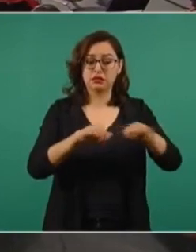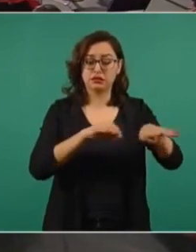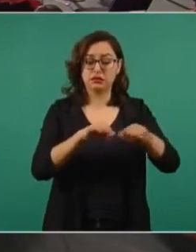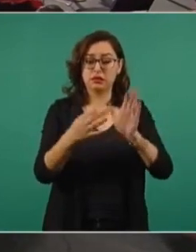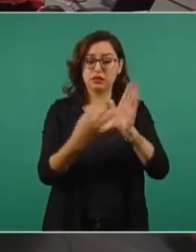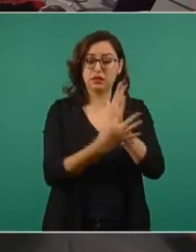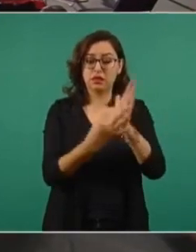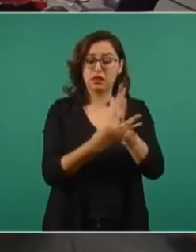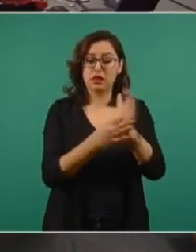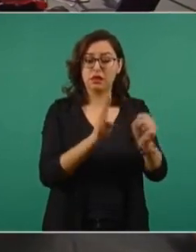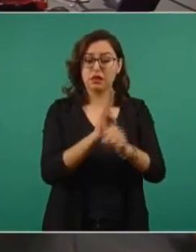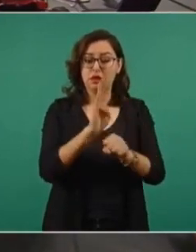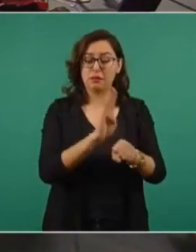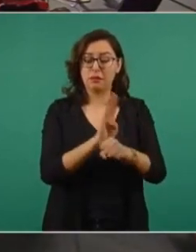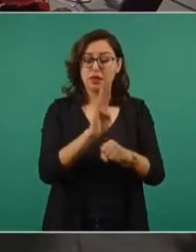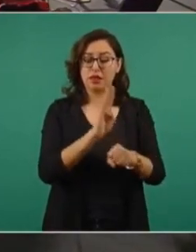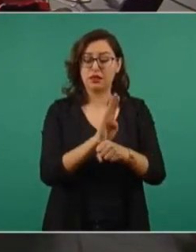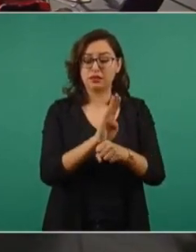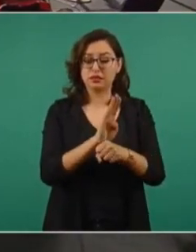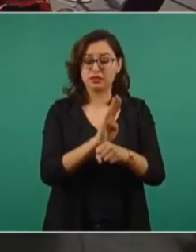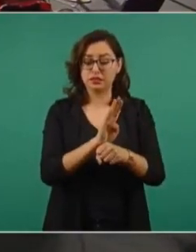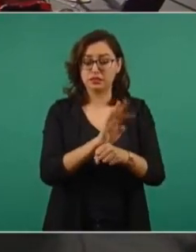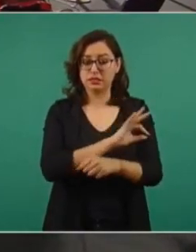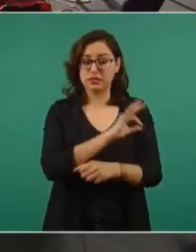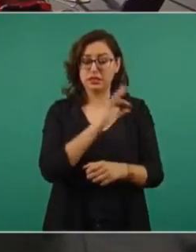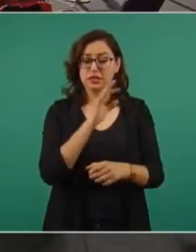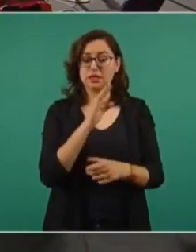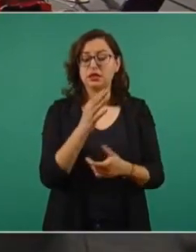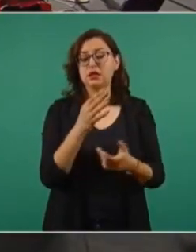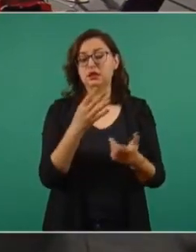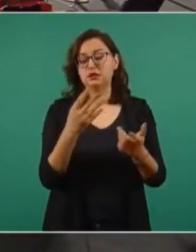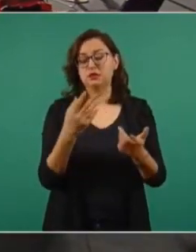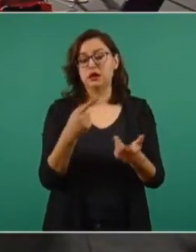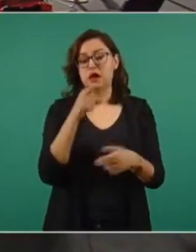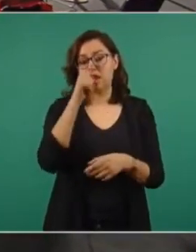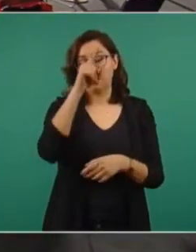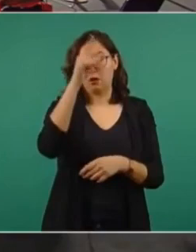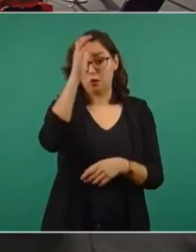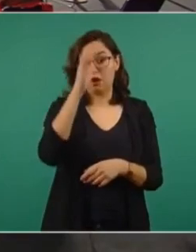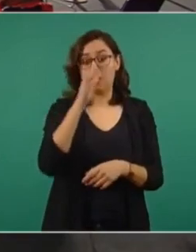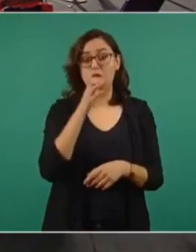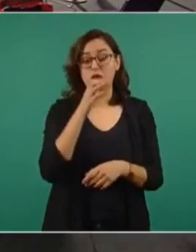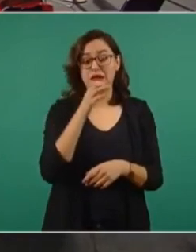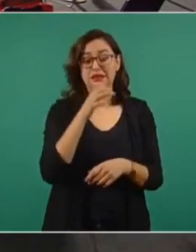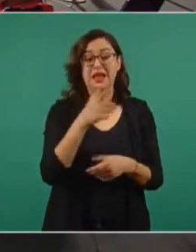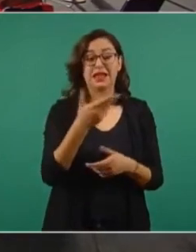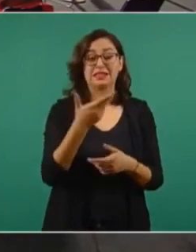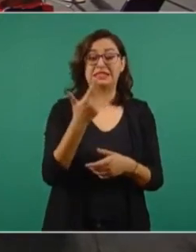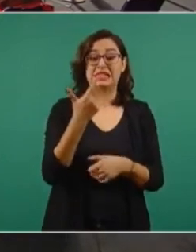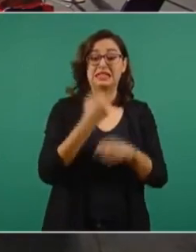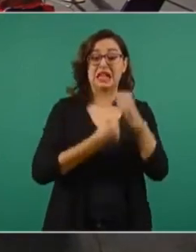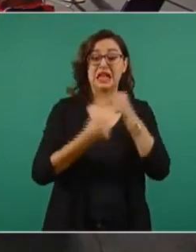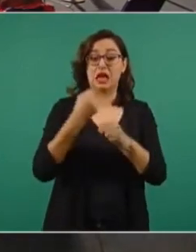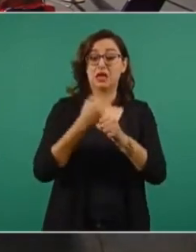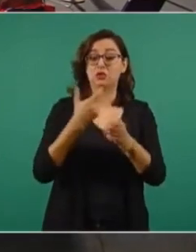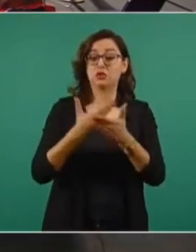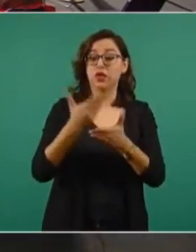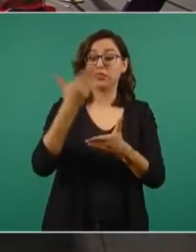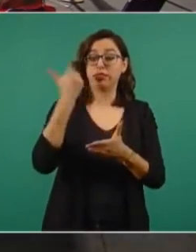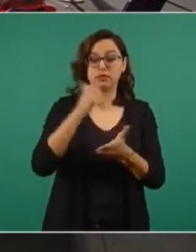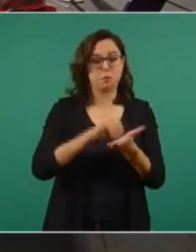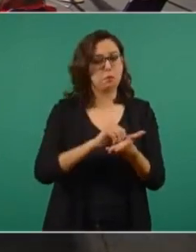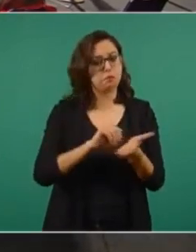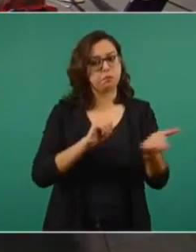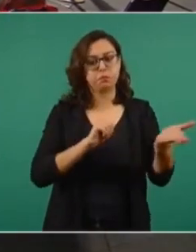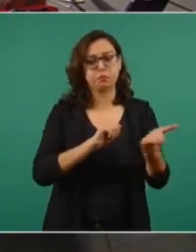brasileña Texit Hierro México, en Coahuila. Entonces, ella fue la que tuvo la oportunidad de